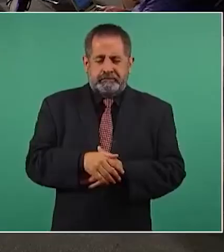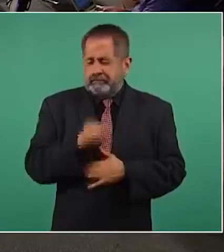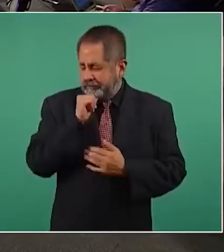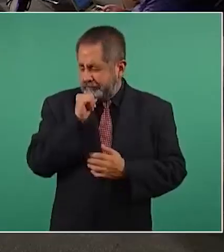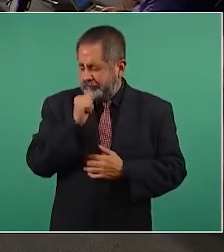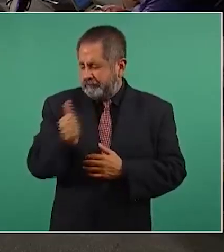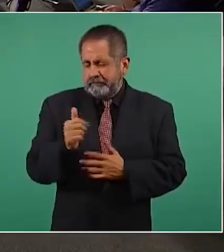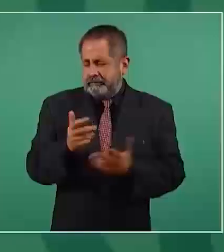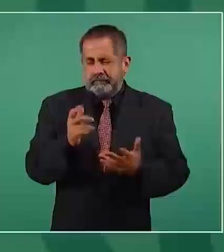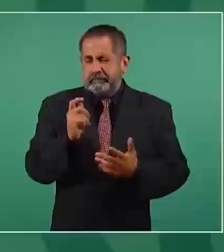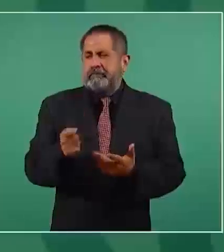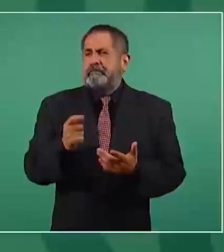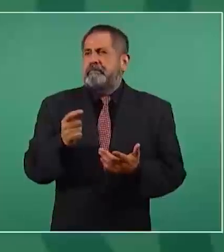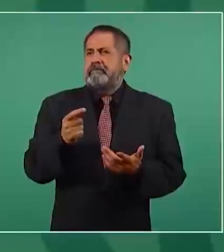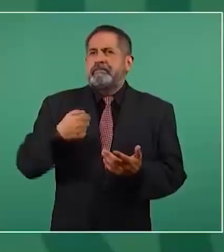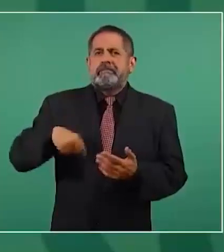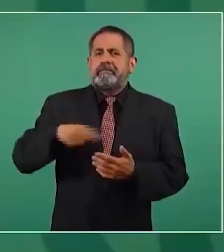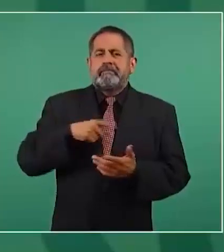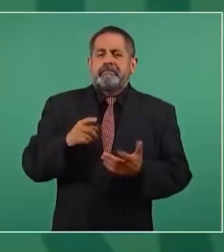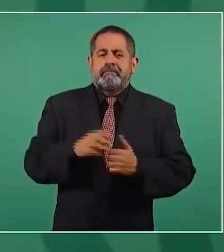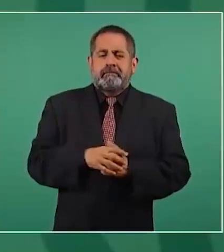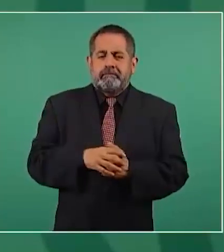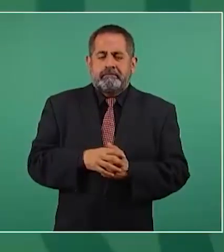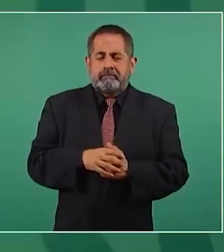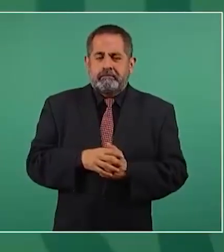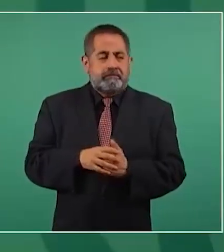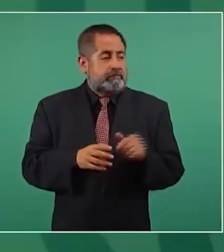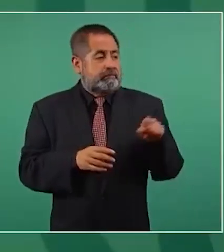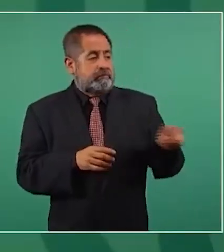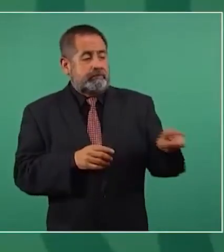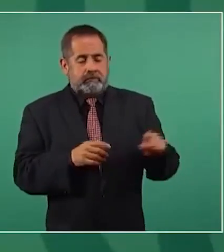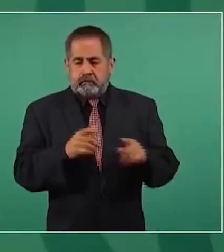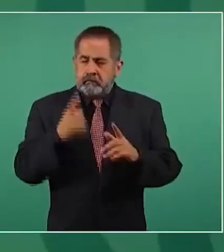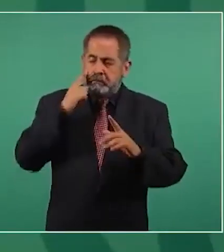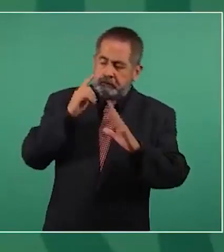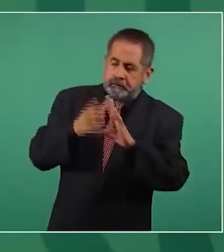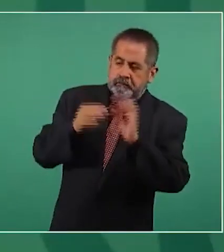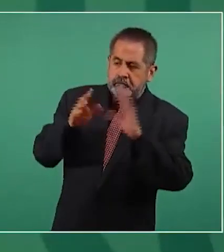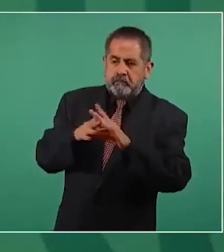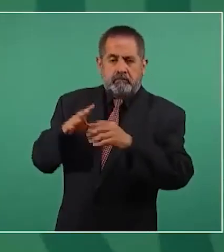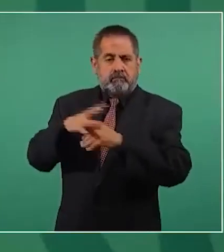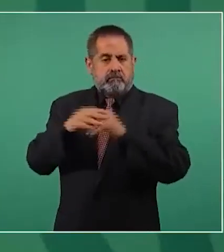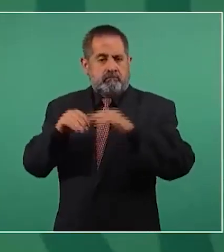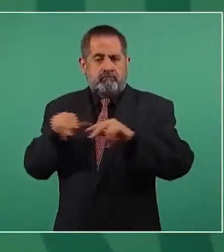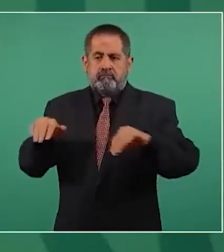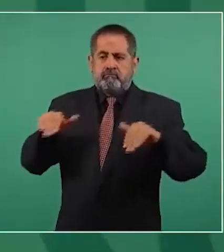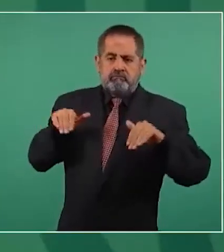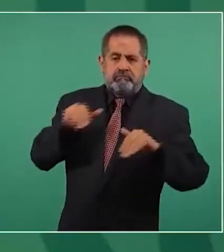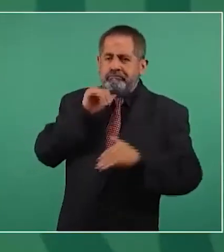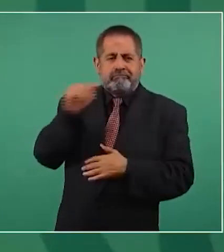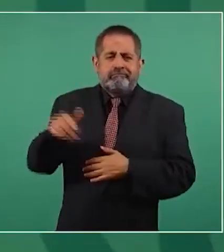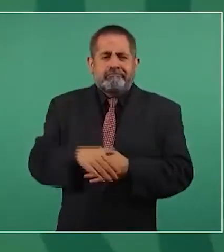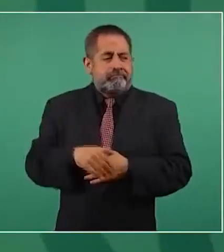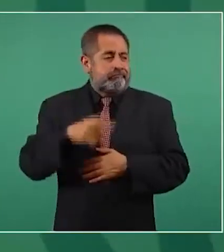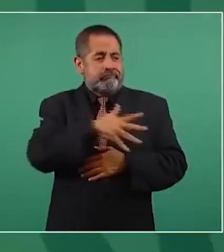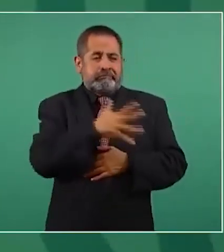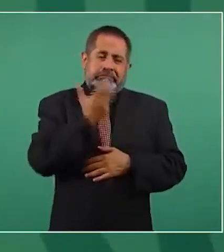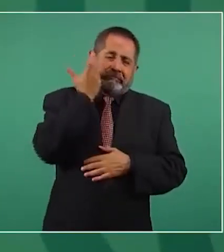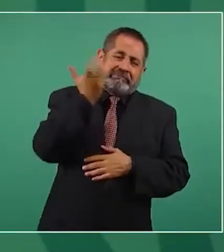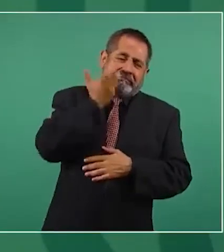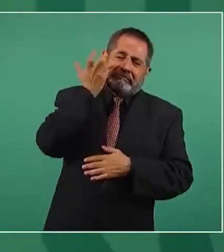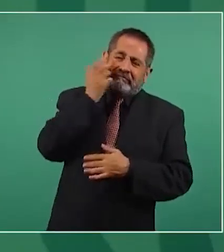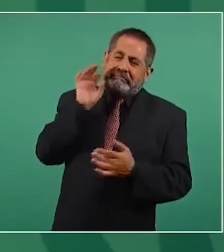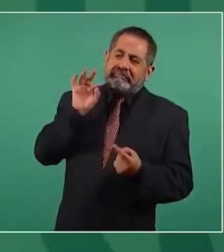de objetividad, son periódicos tendenciosos.